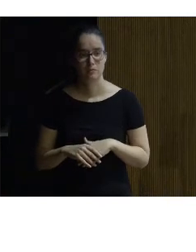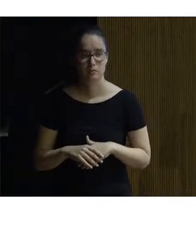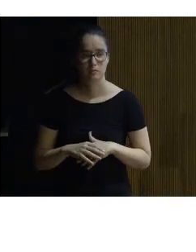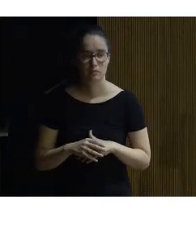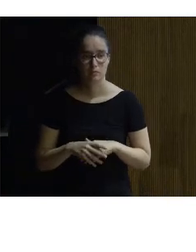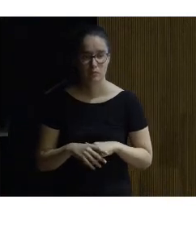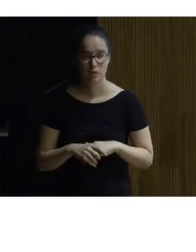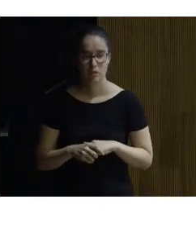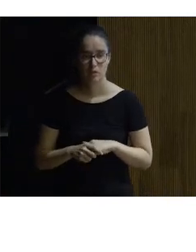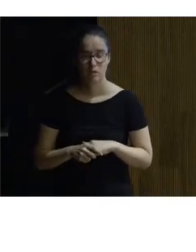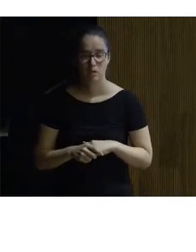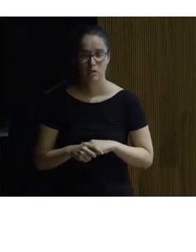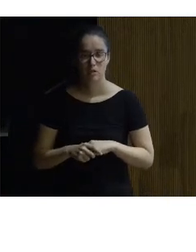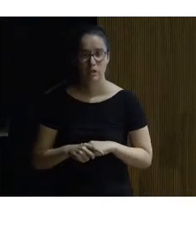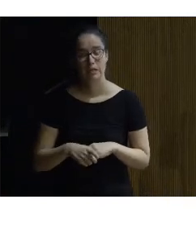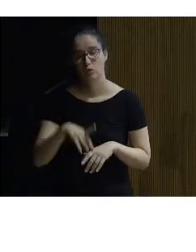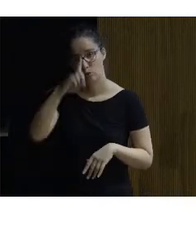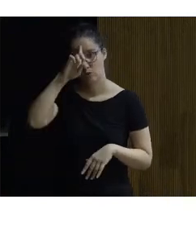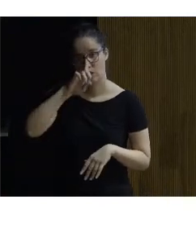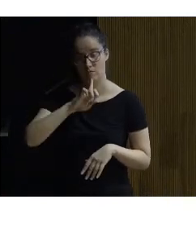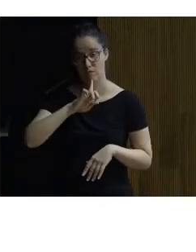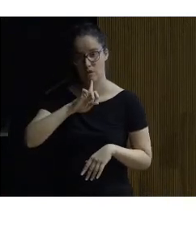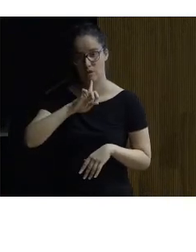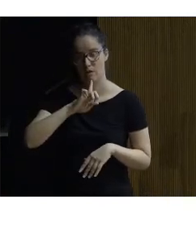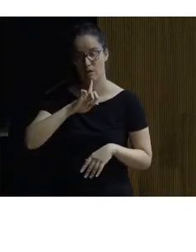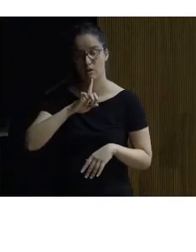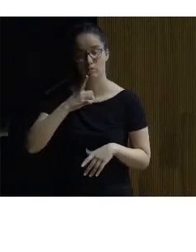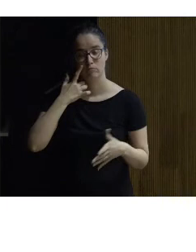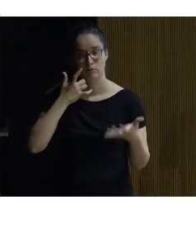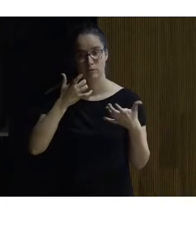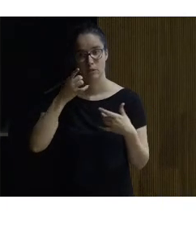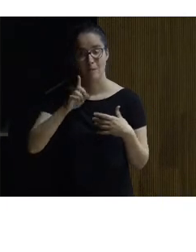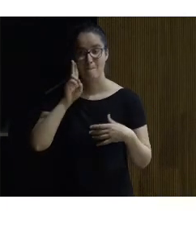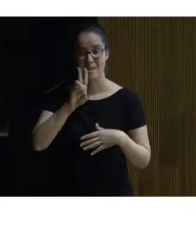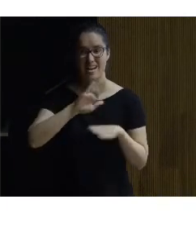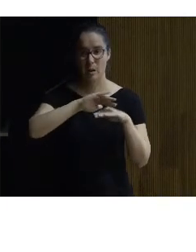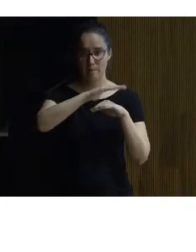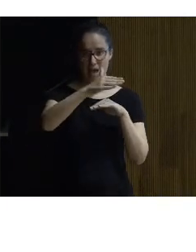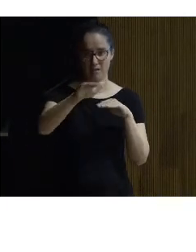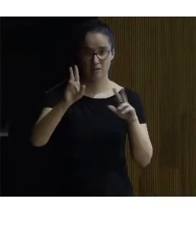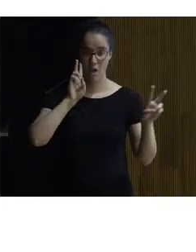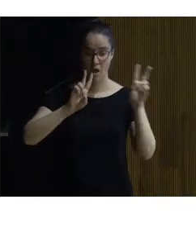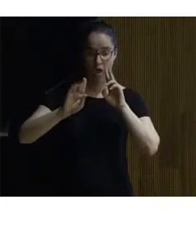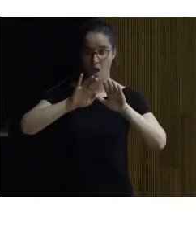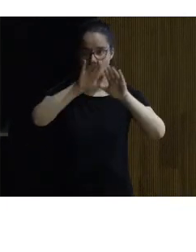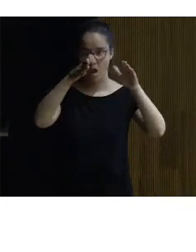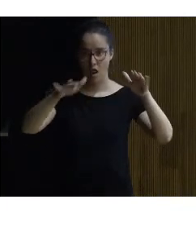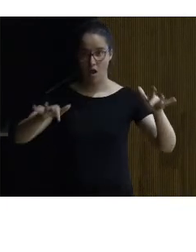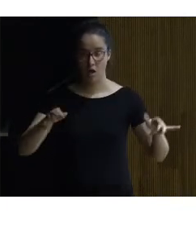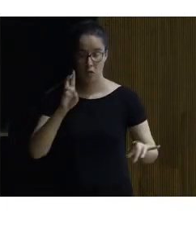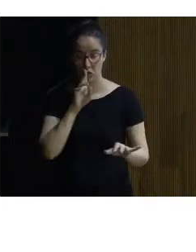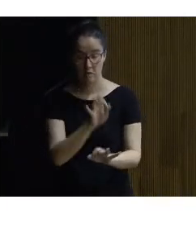aquí está esta es una imagen que refleja también ese ver el paisaje que aquí no se ve a nadie